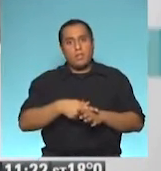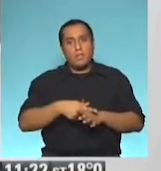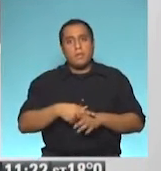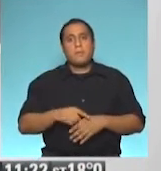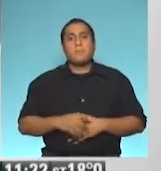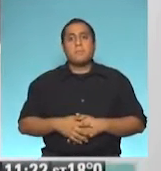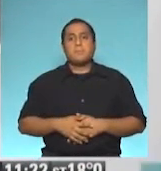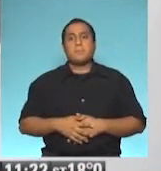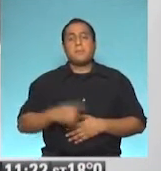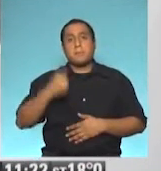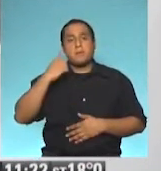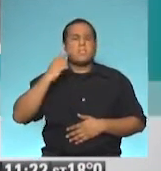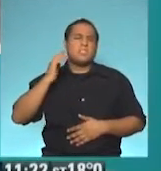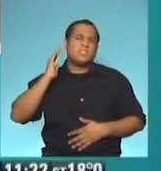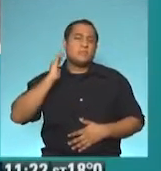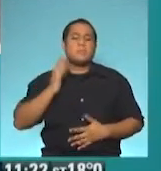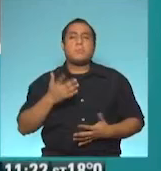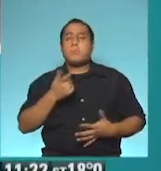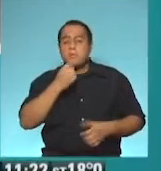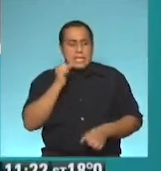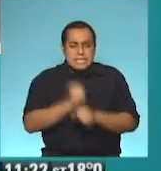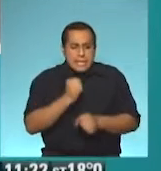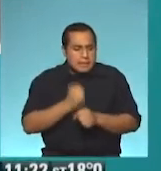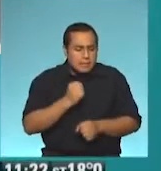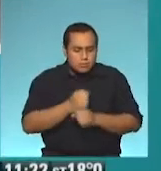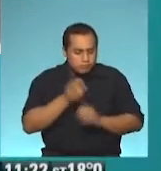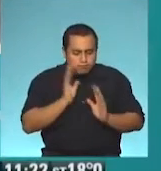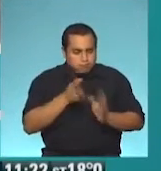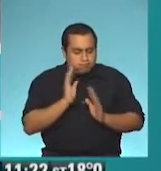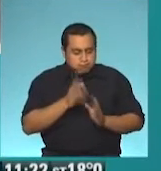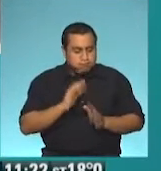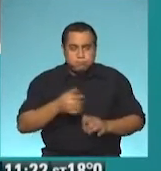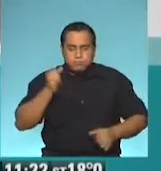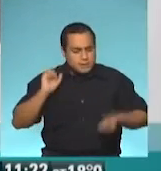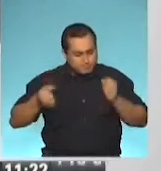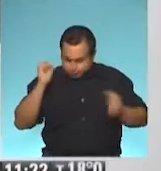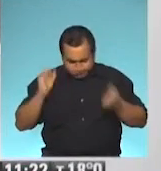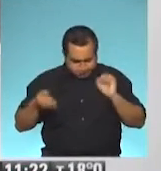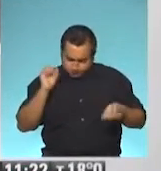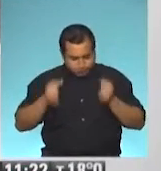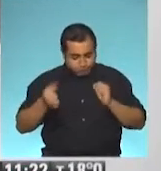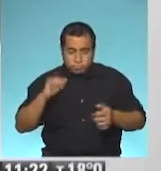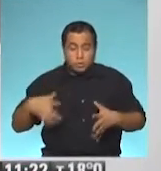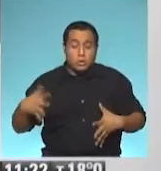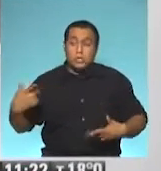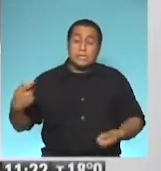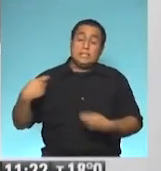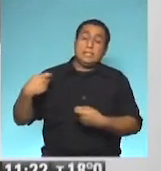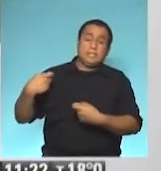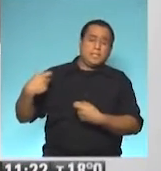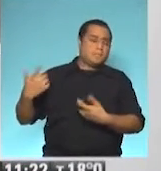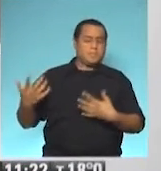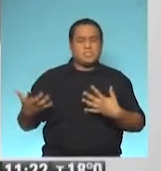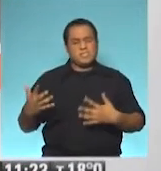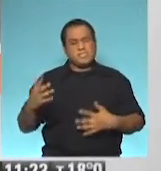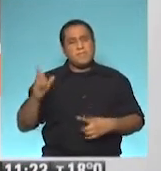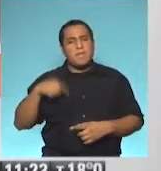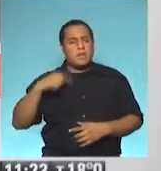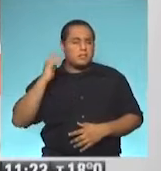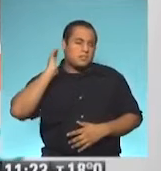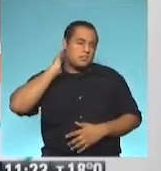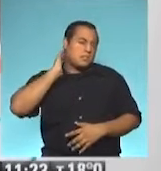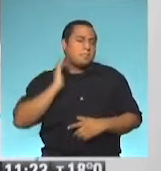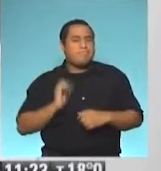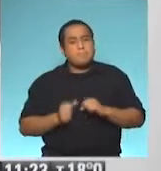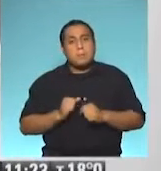cree a veces que el estrés es solamente cuando tenés mucho trabajo o estás exigido con mucha presión. Ahora, estando en aislamiento, en